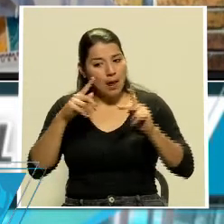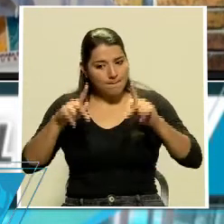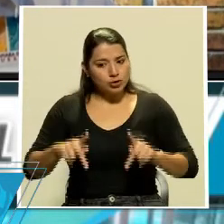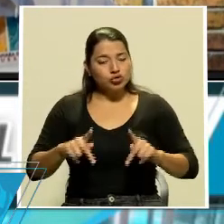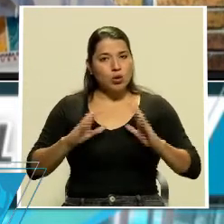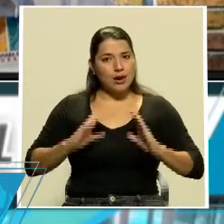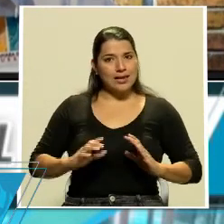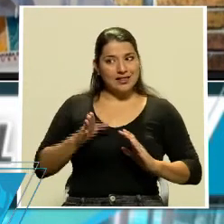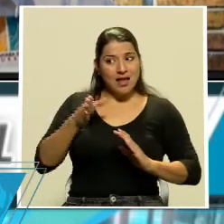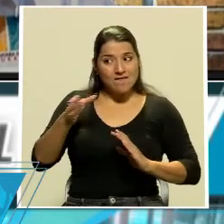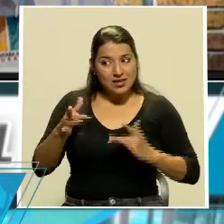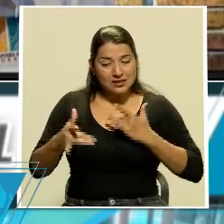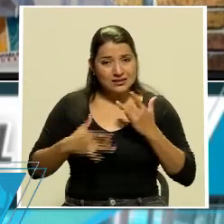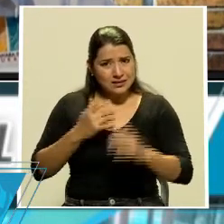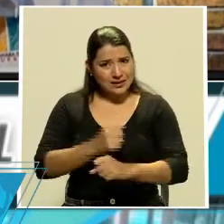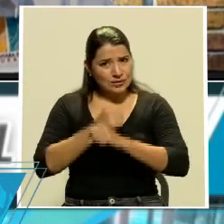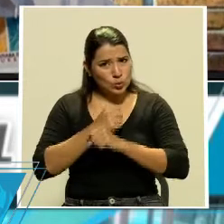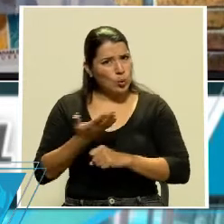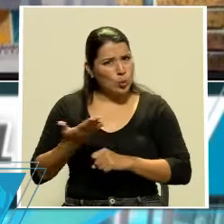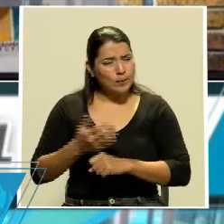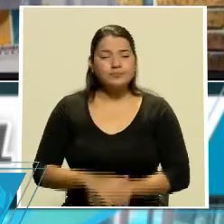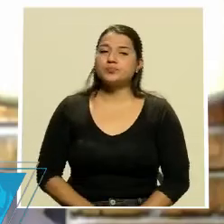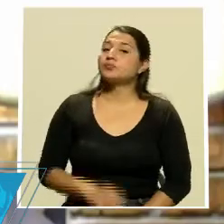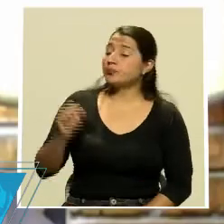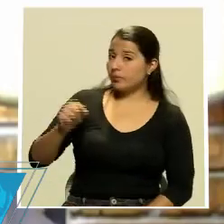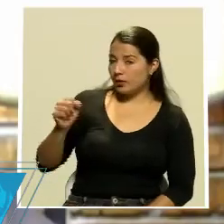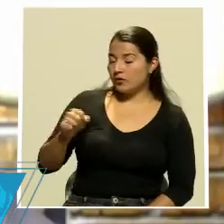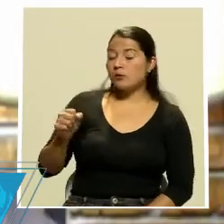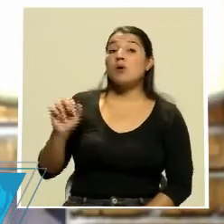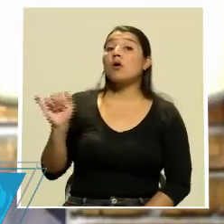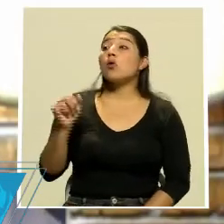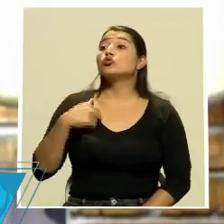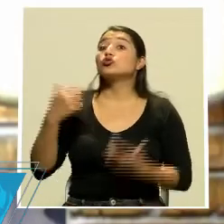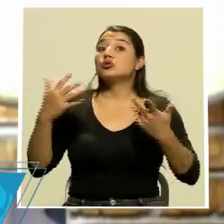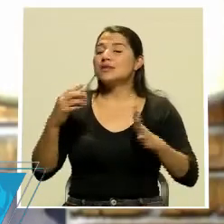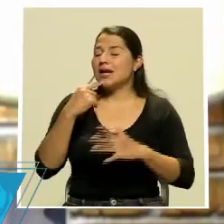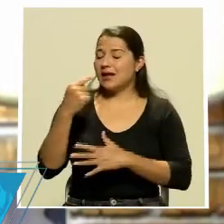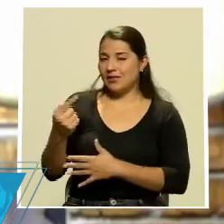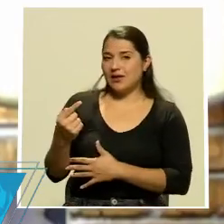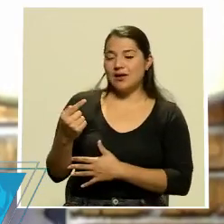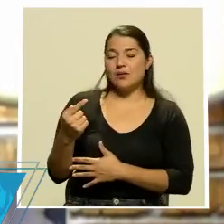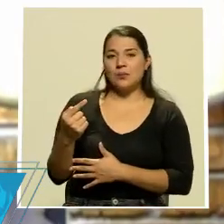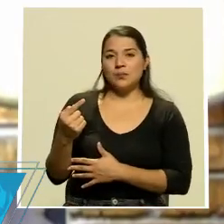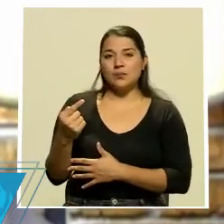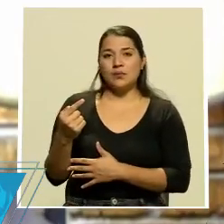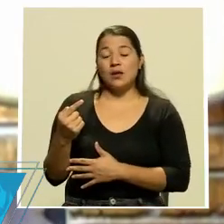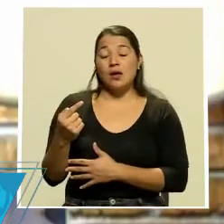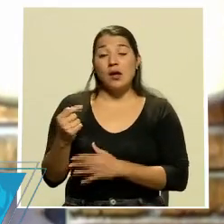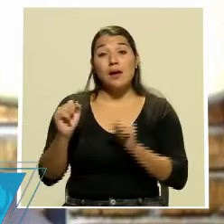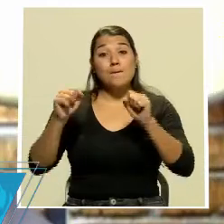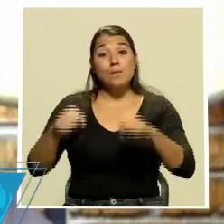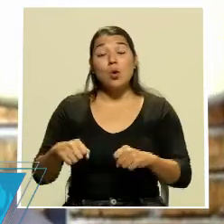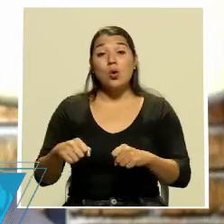a la hora de llegar a este cantón? Sí. Bueno, como les mencioné anteriormente, el contar